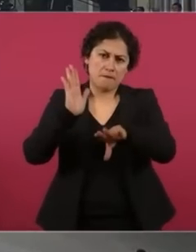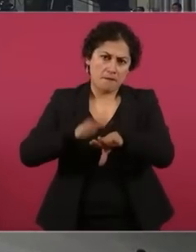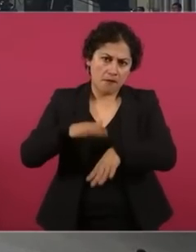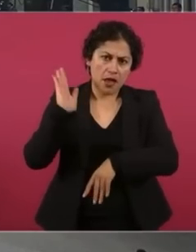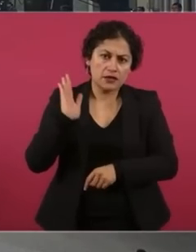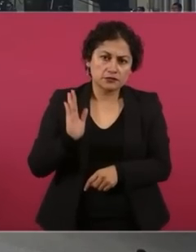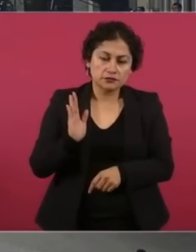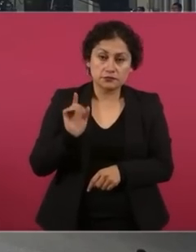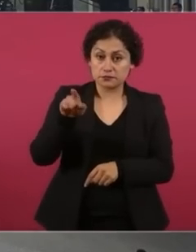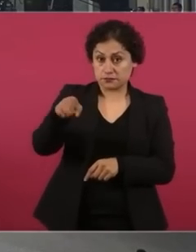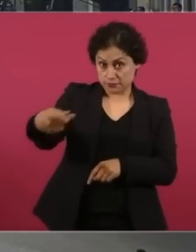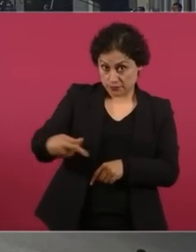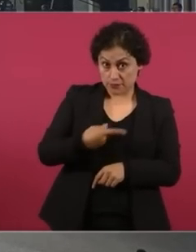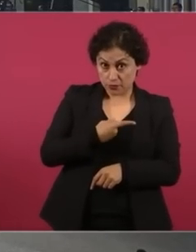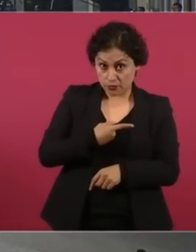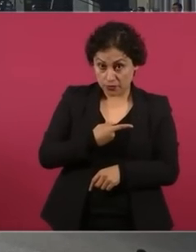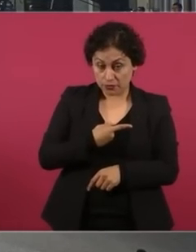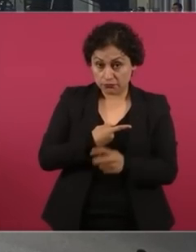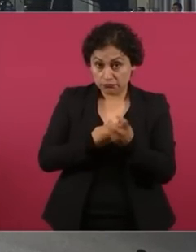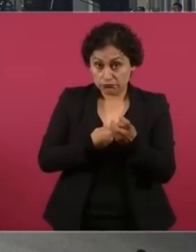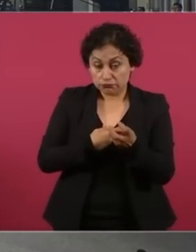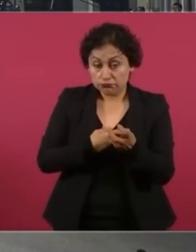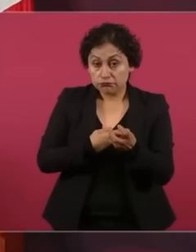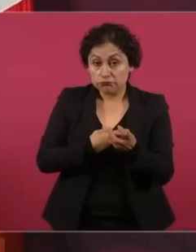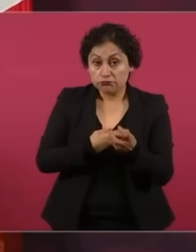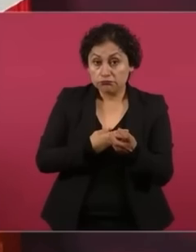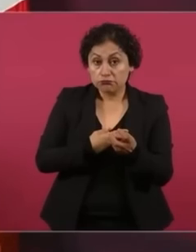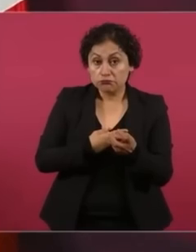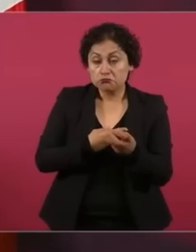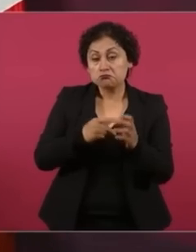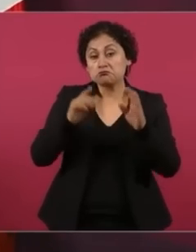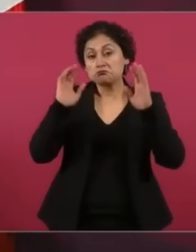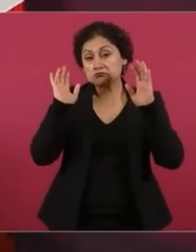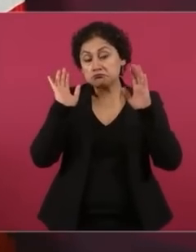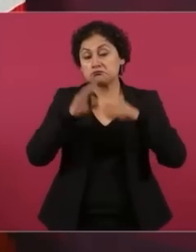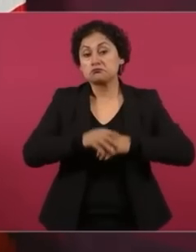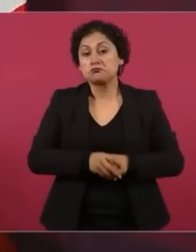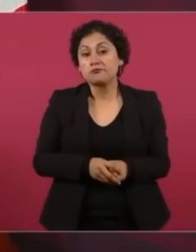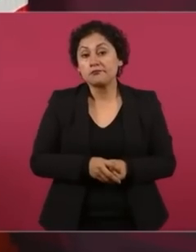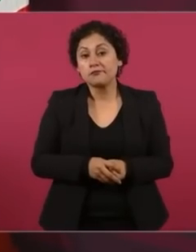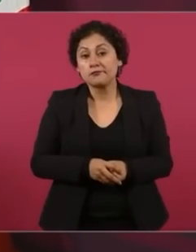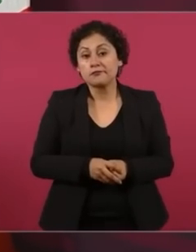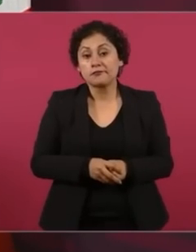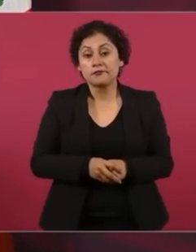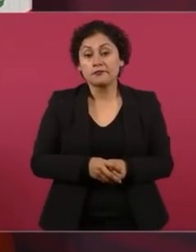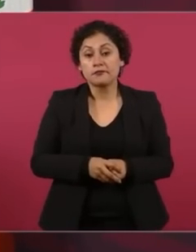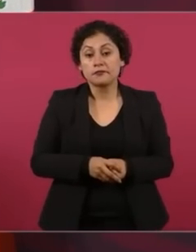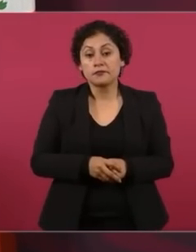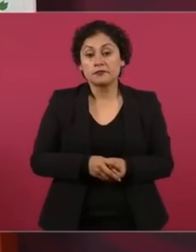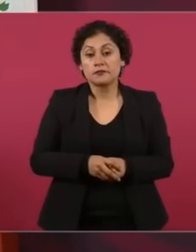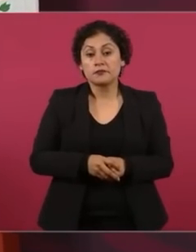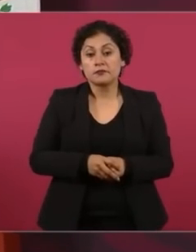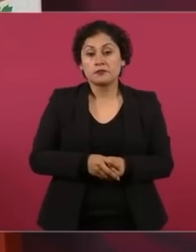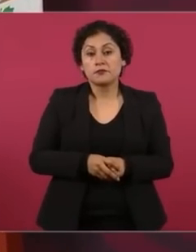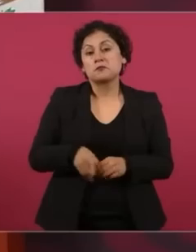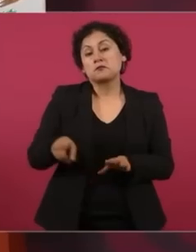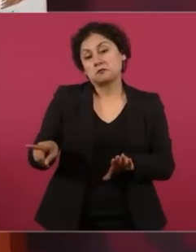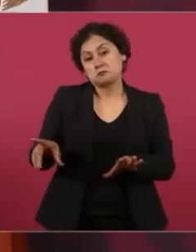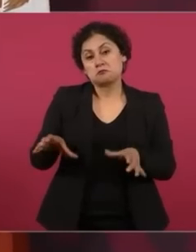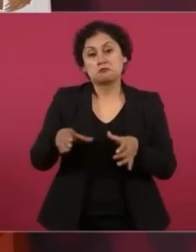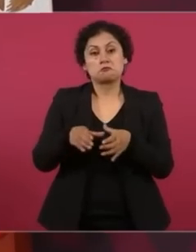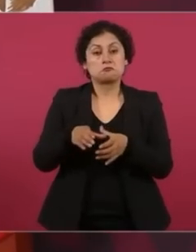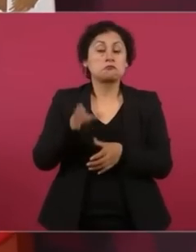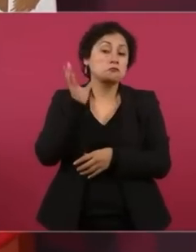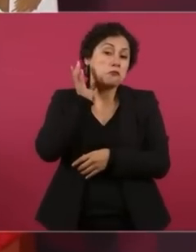el Poder Legislativo, la Cámara